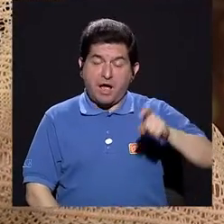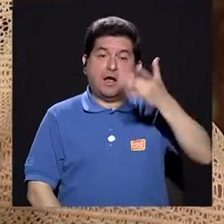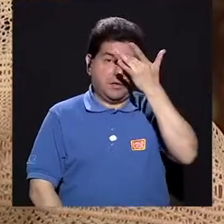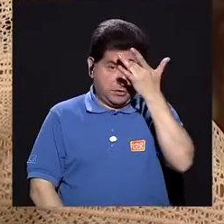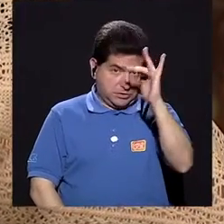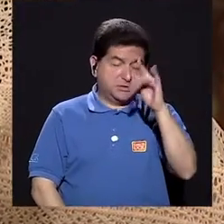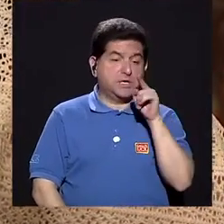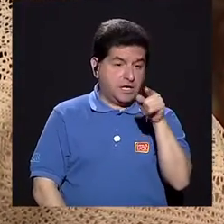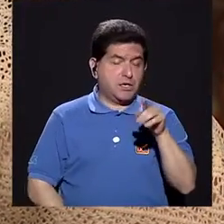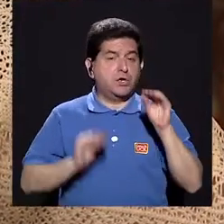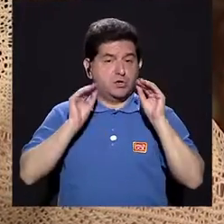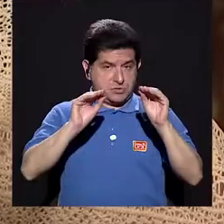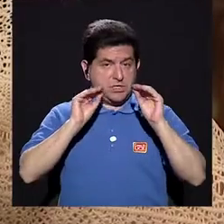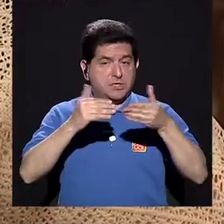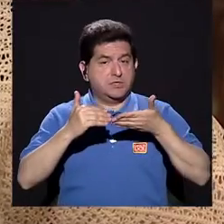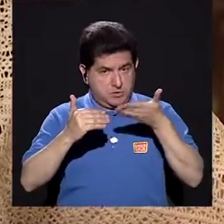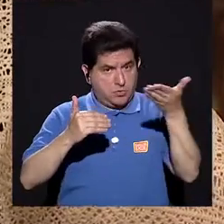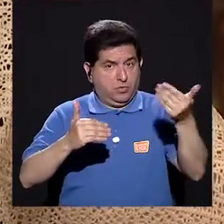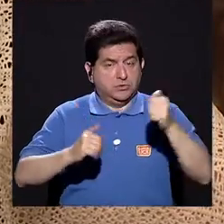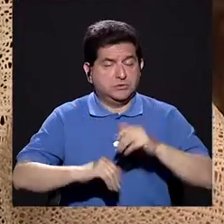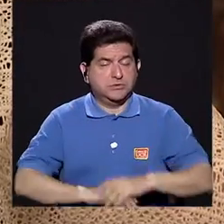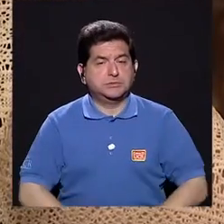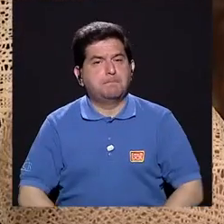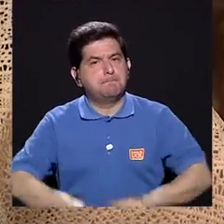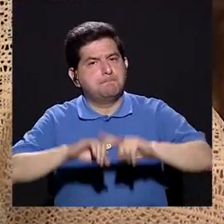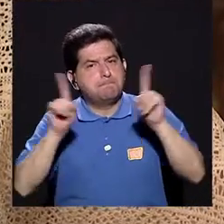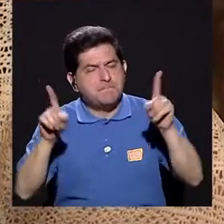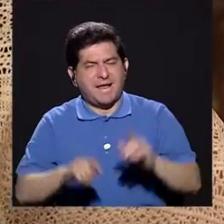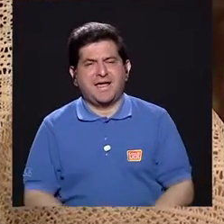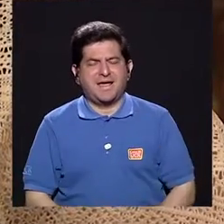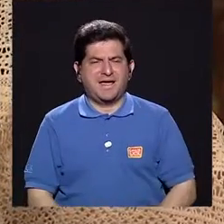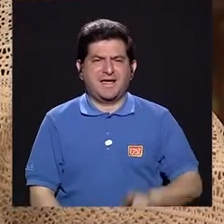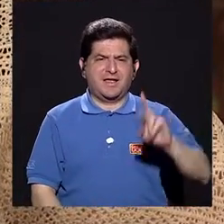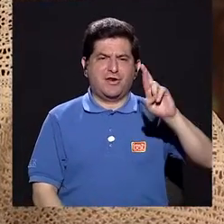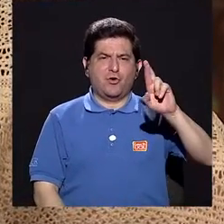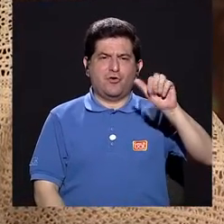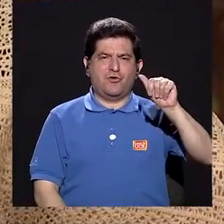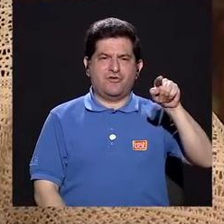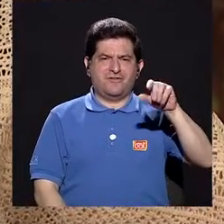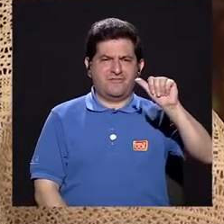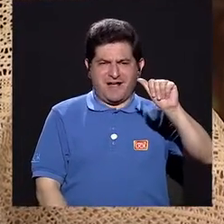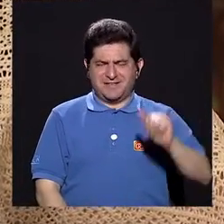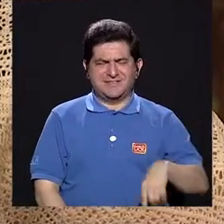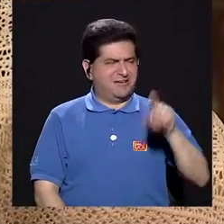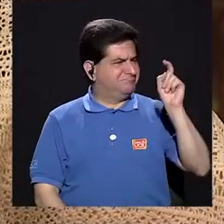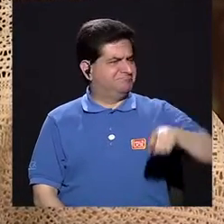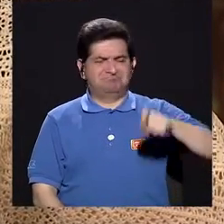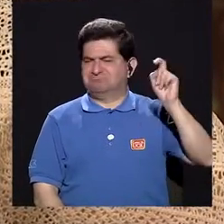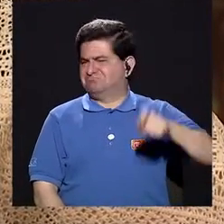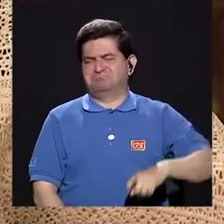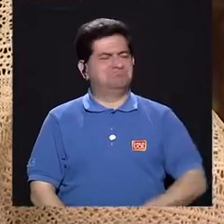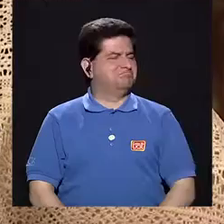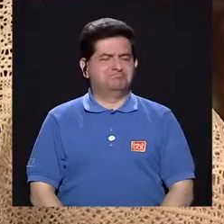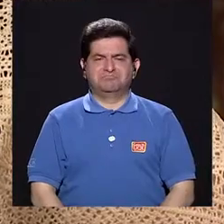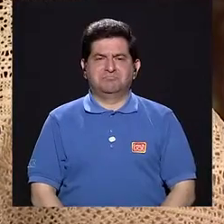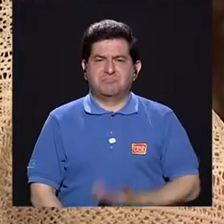inteligente, porque hay que enseñarle algunas cosas, pero la raza no es fundamental.